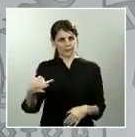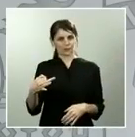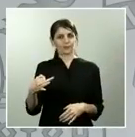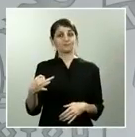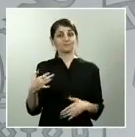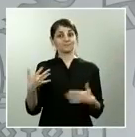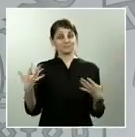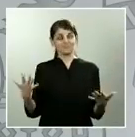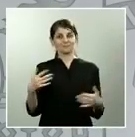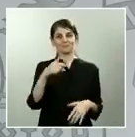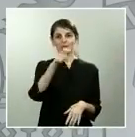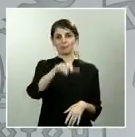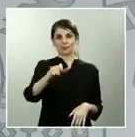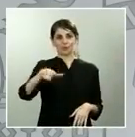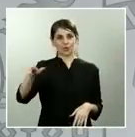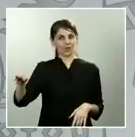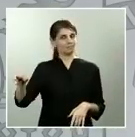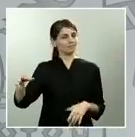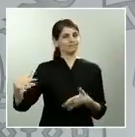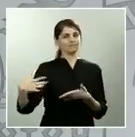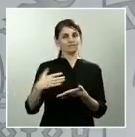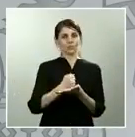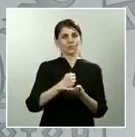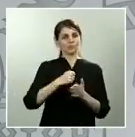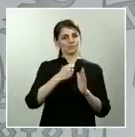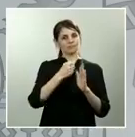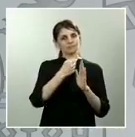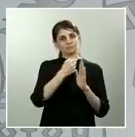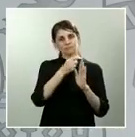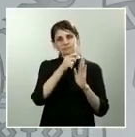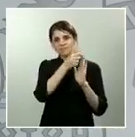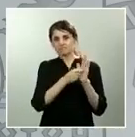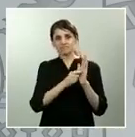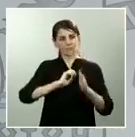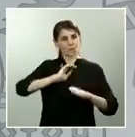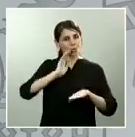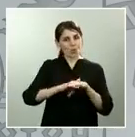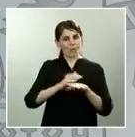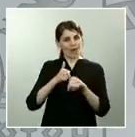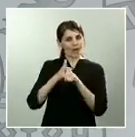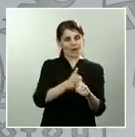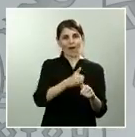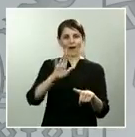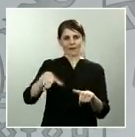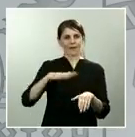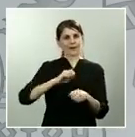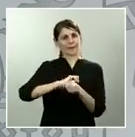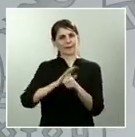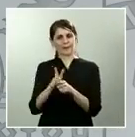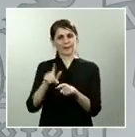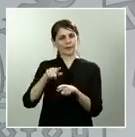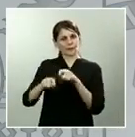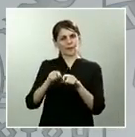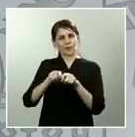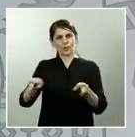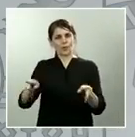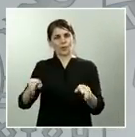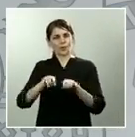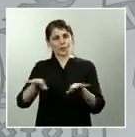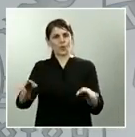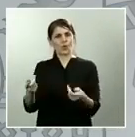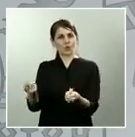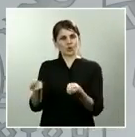cumplan con su tarea y esto nos permita mantener a raya al virus. Y, por otra parte, también ha expresado su intención y